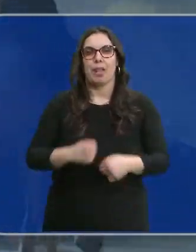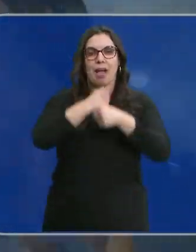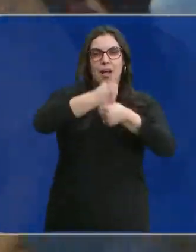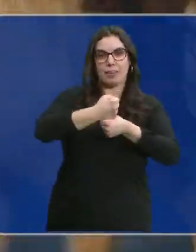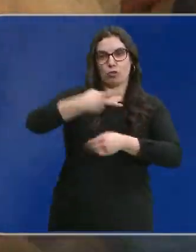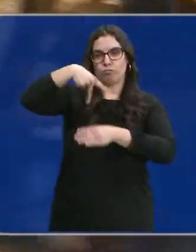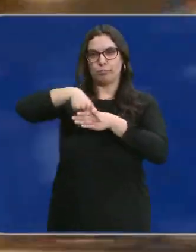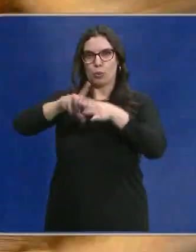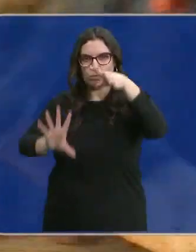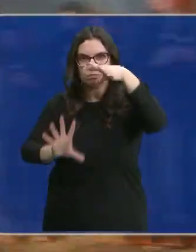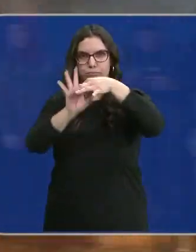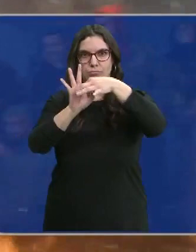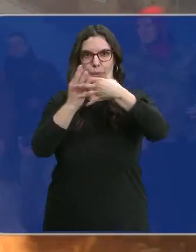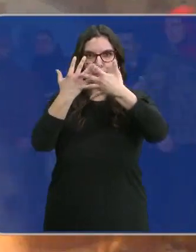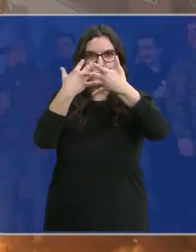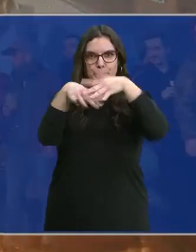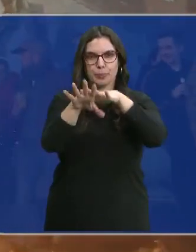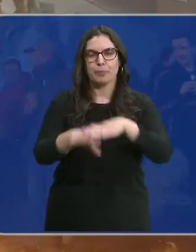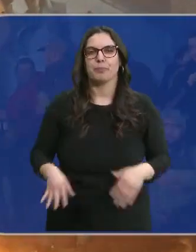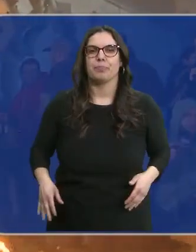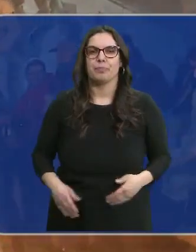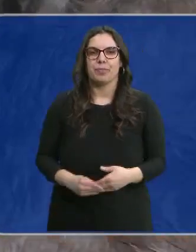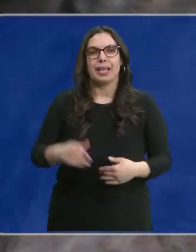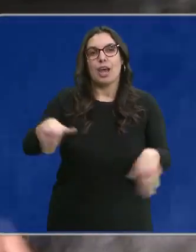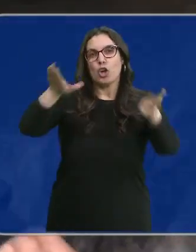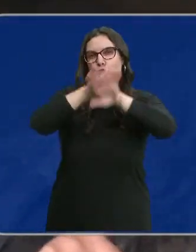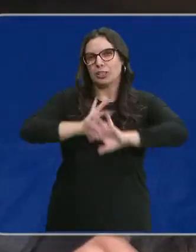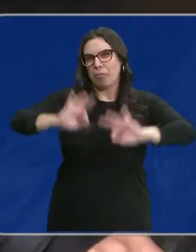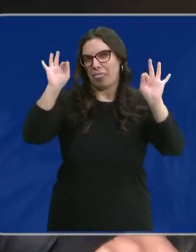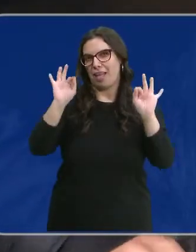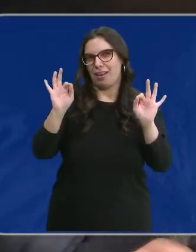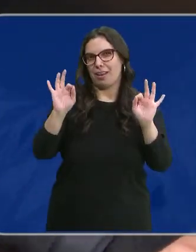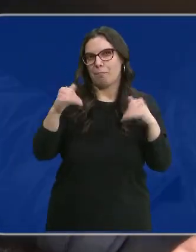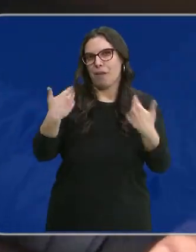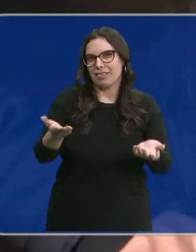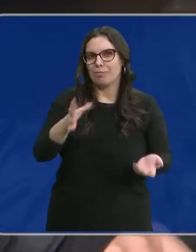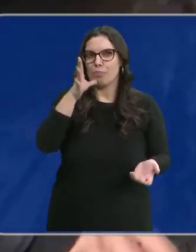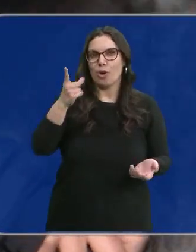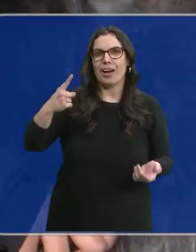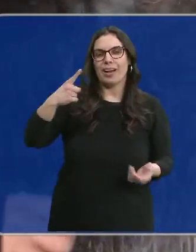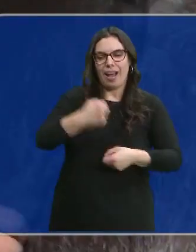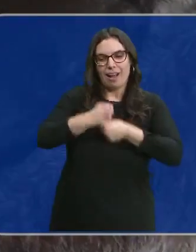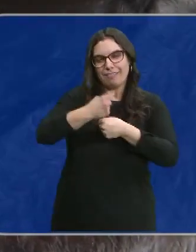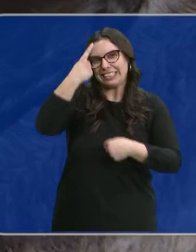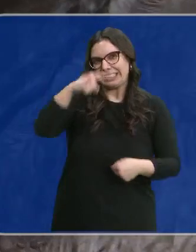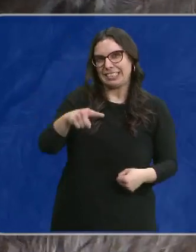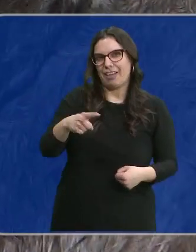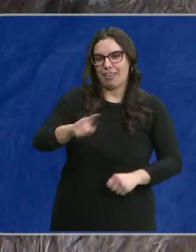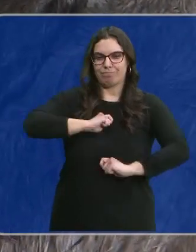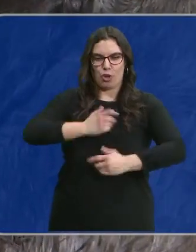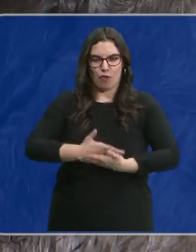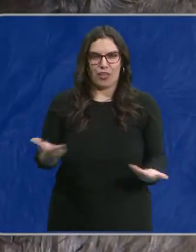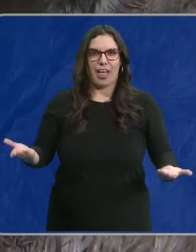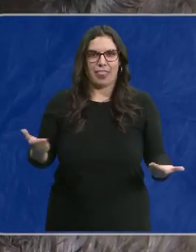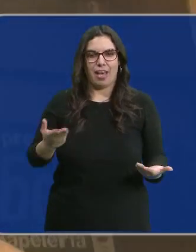y jinete ya son solo uno. Esta noche pues es un poquito más especial porque, pues bueno, ellos saben que confían en